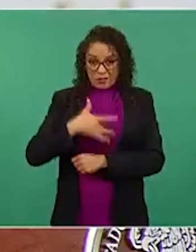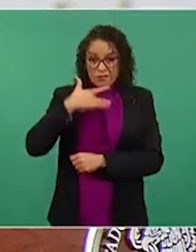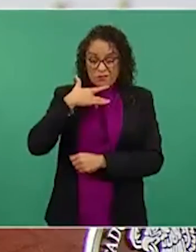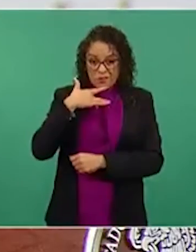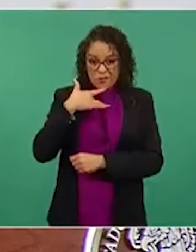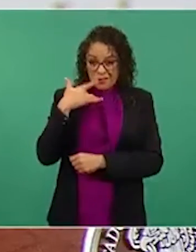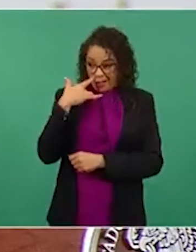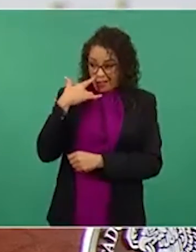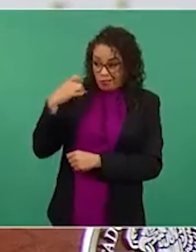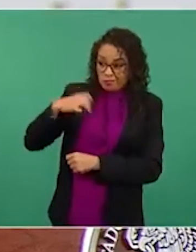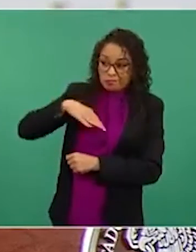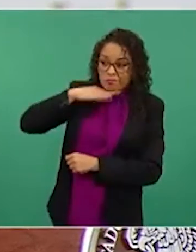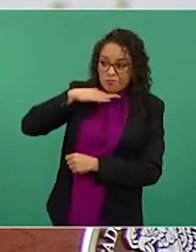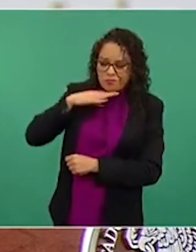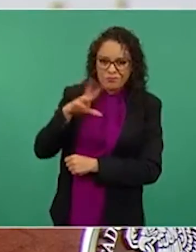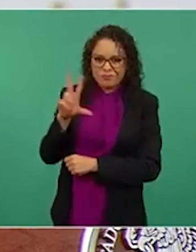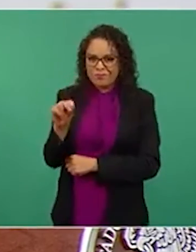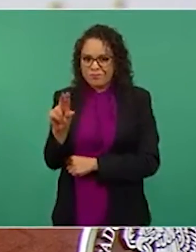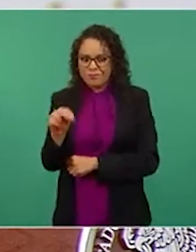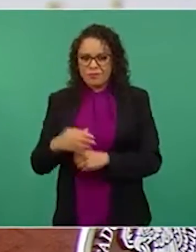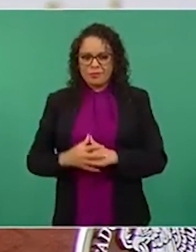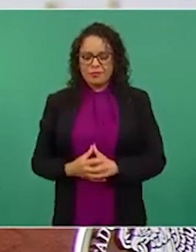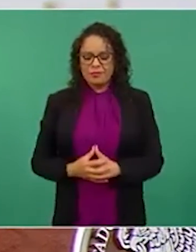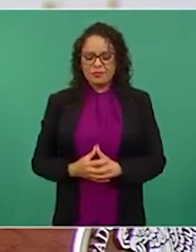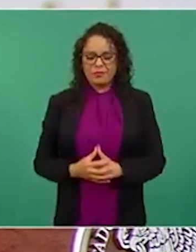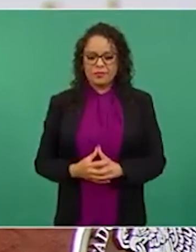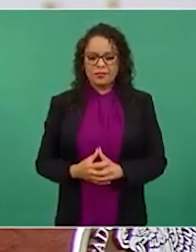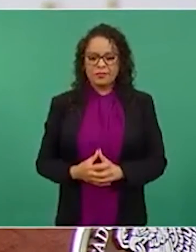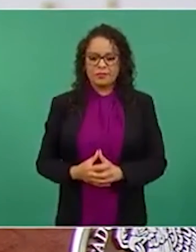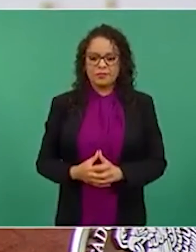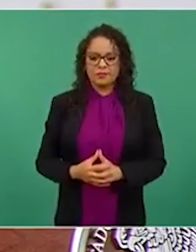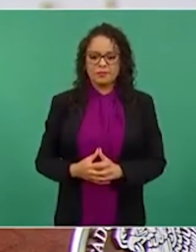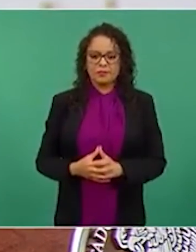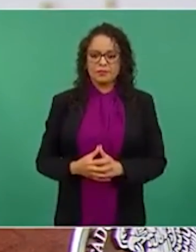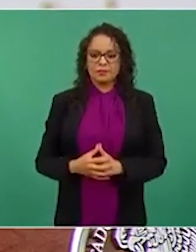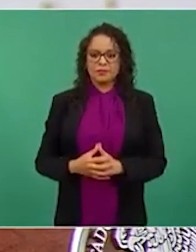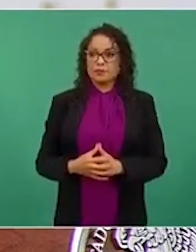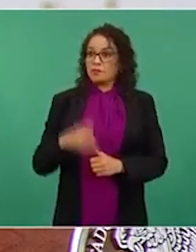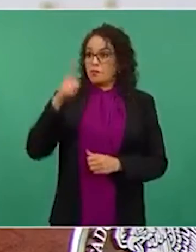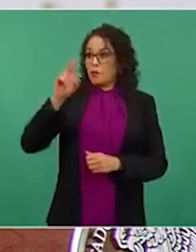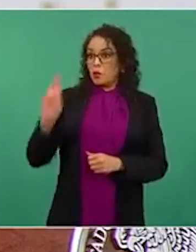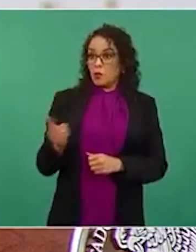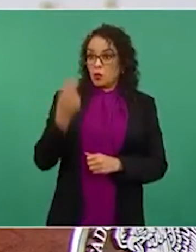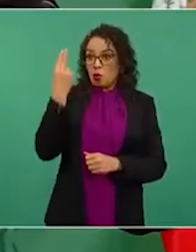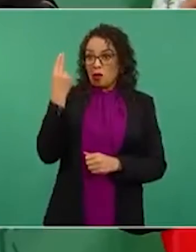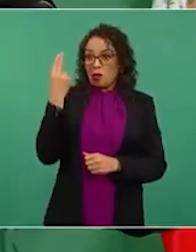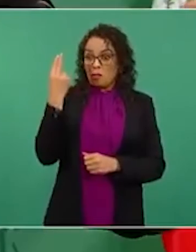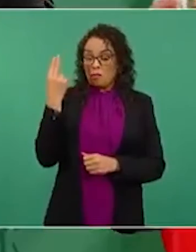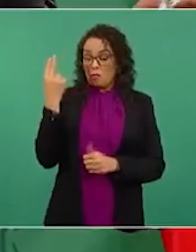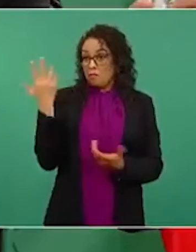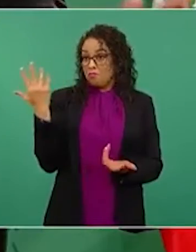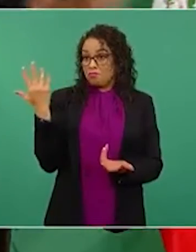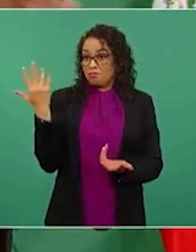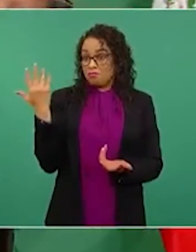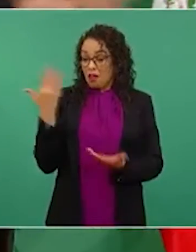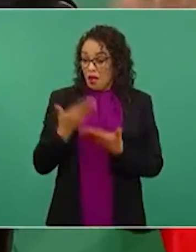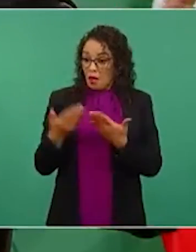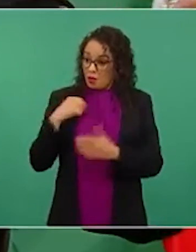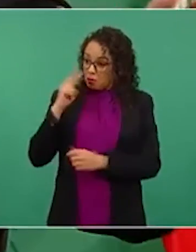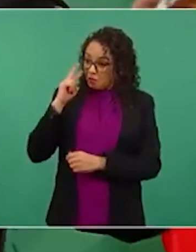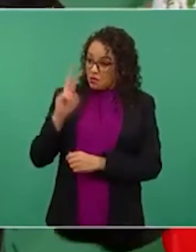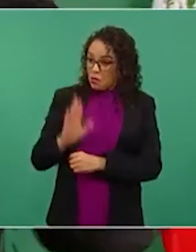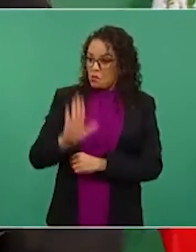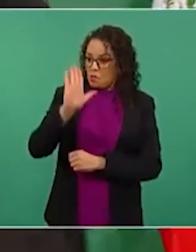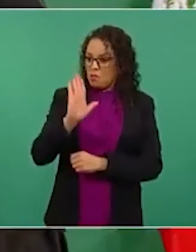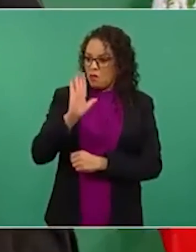Y en la UNAM en los últimos tiempos parece que lo humano les era